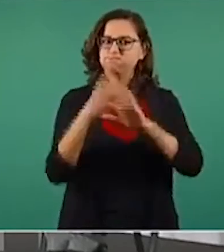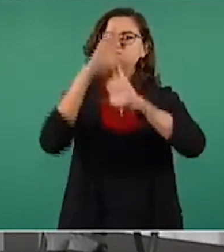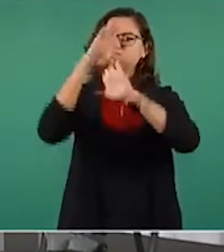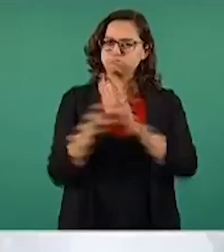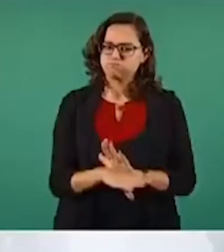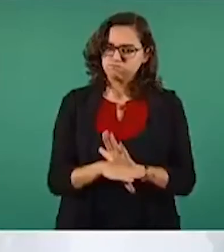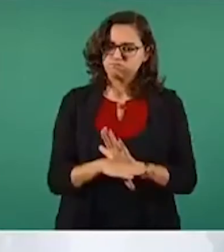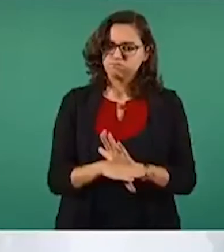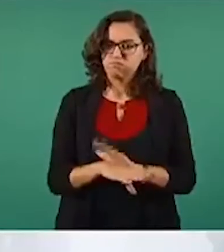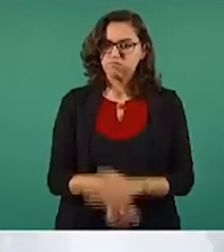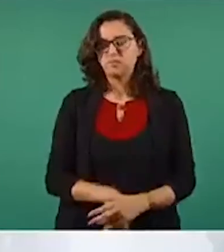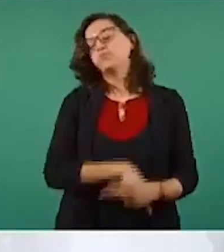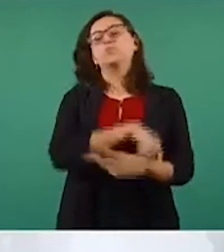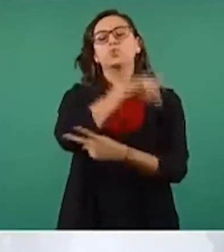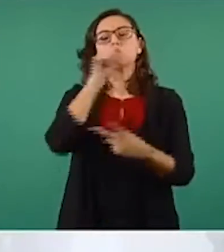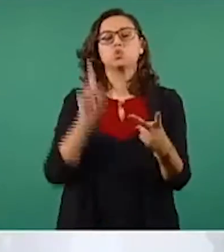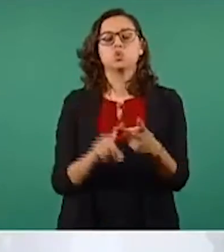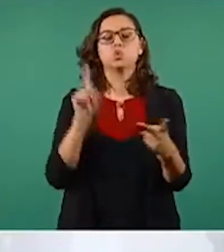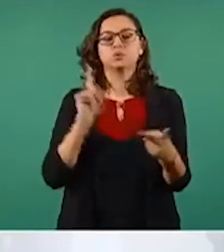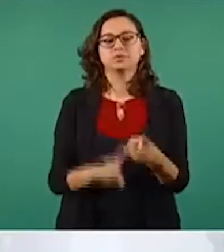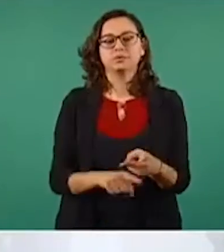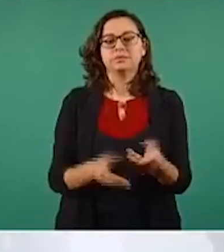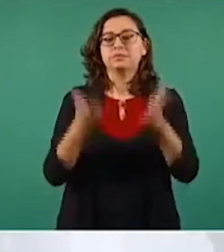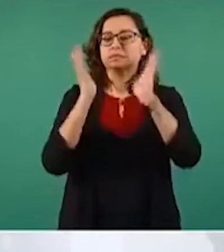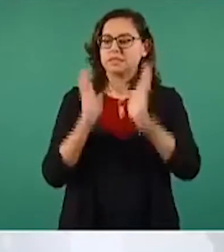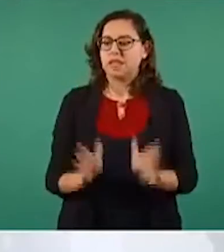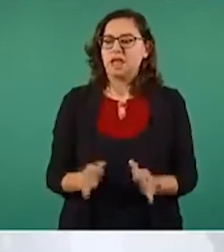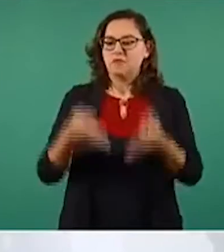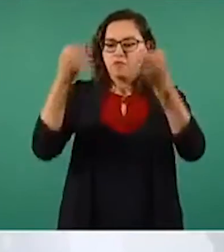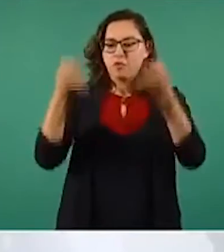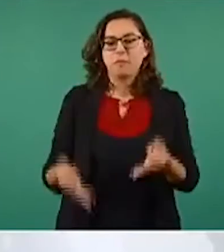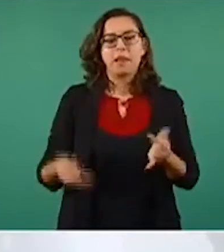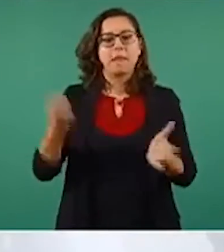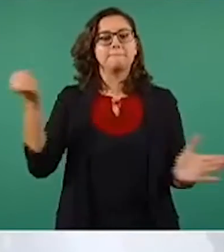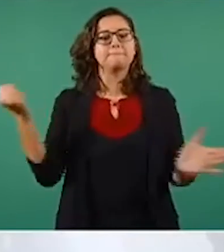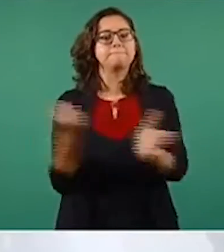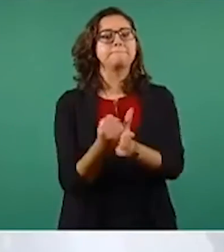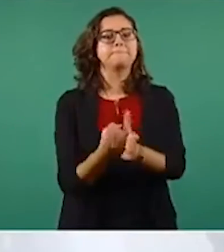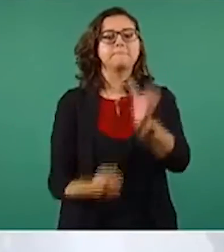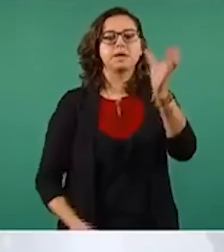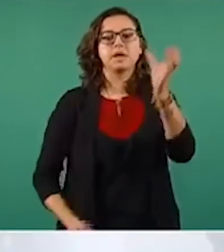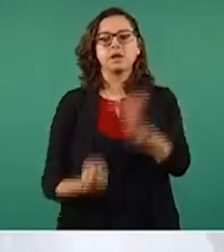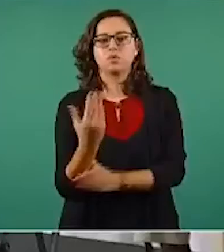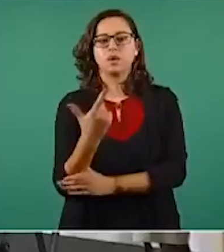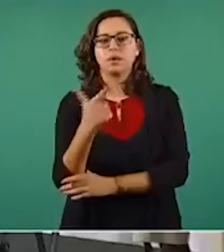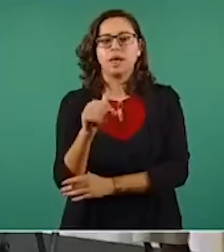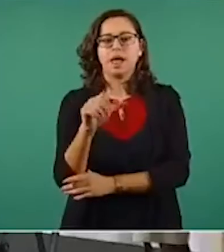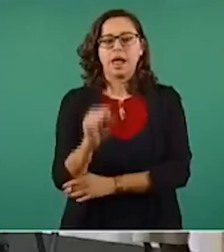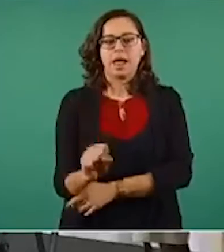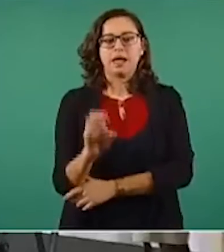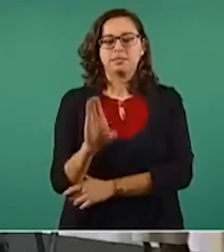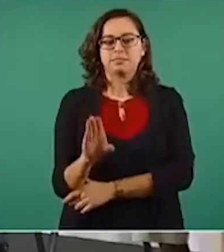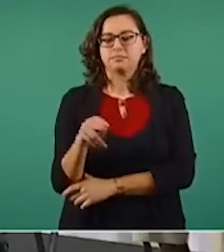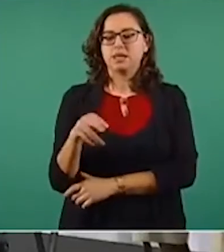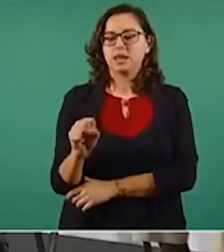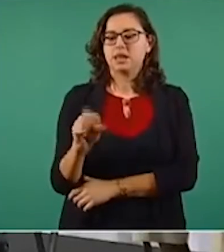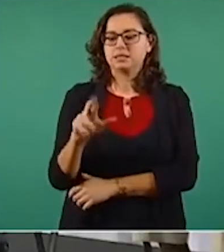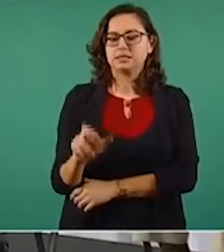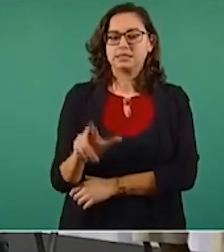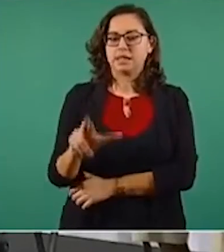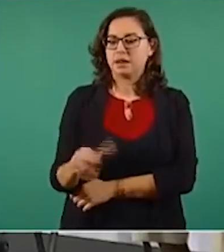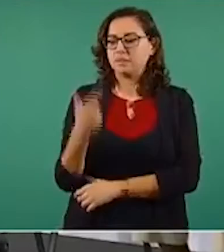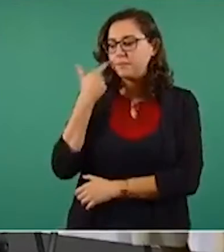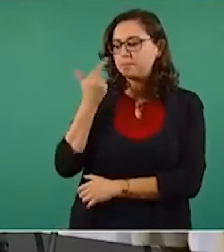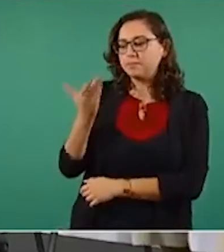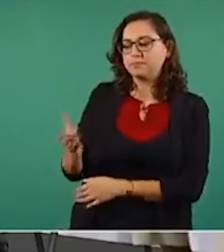acontecimiento es la entrada del día de hoy formal del gas bienestar. Aquí con este tanque, por ejemplo, de